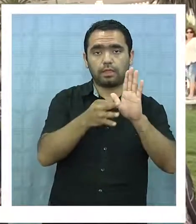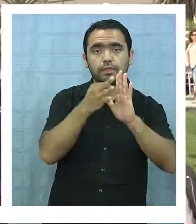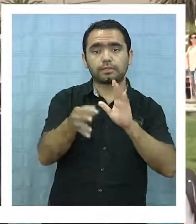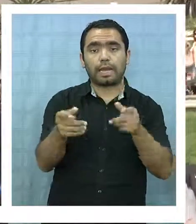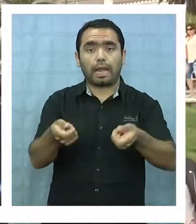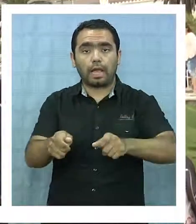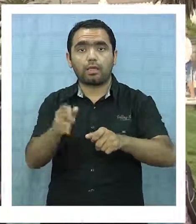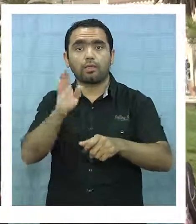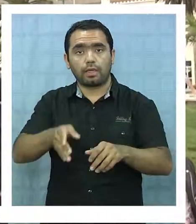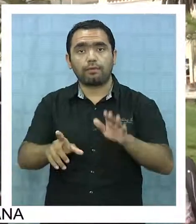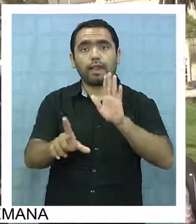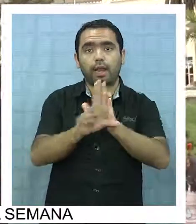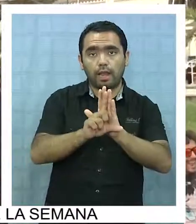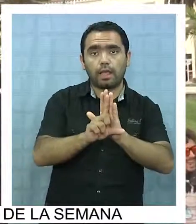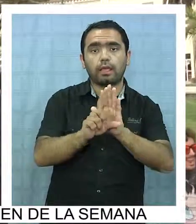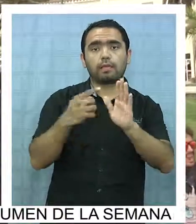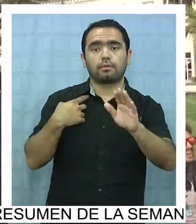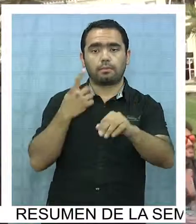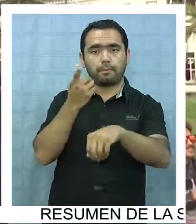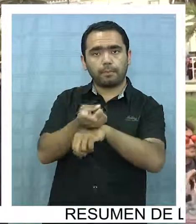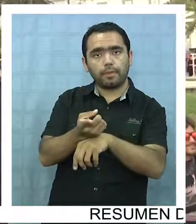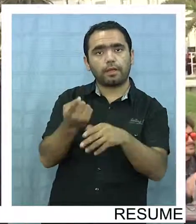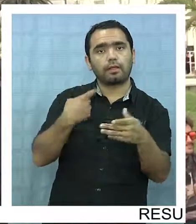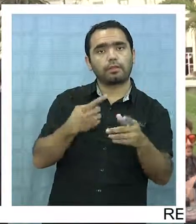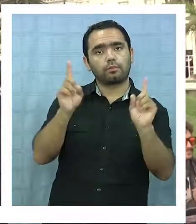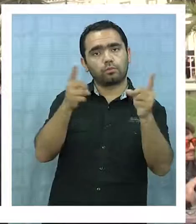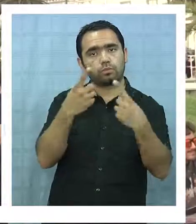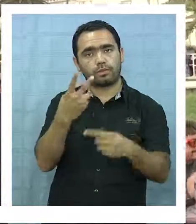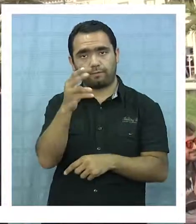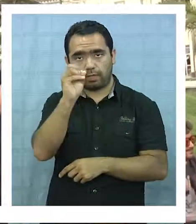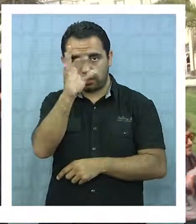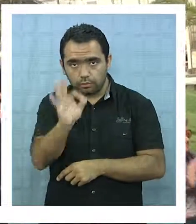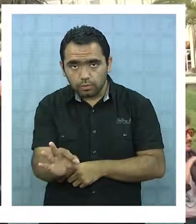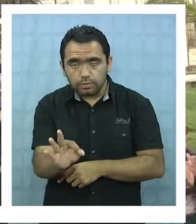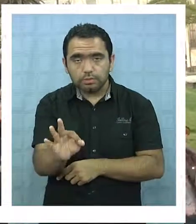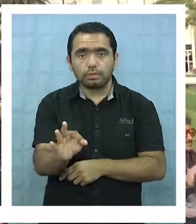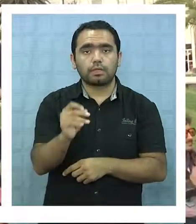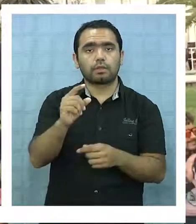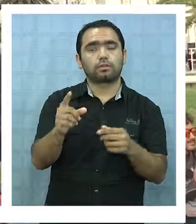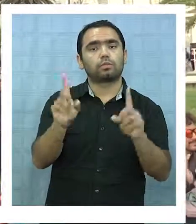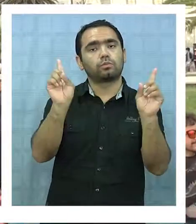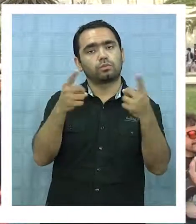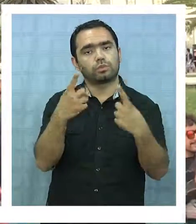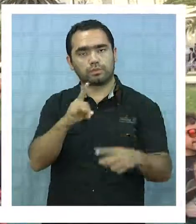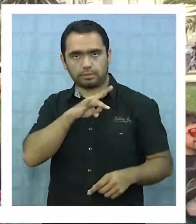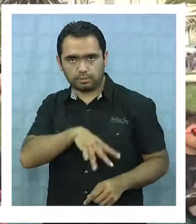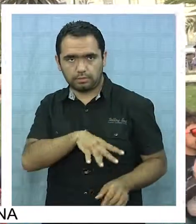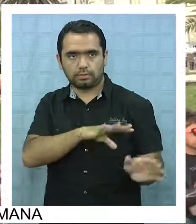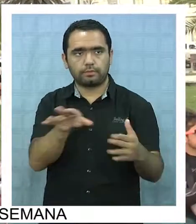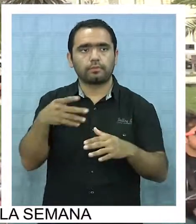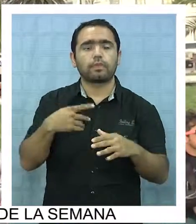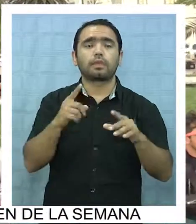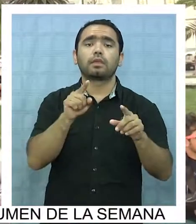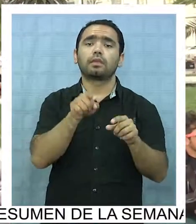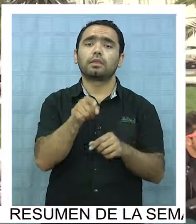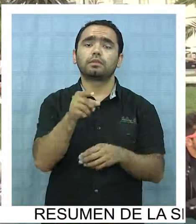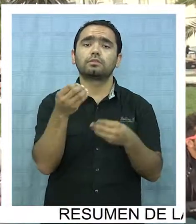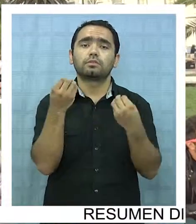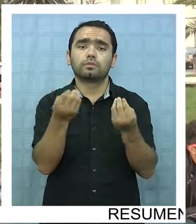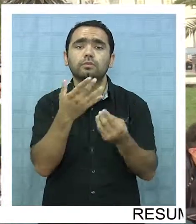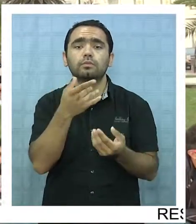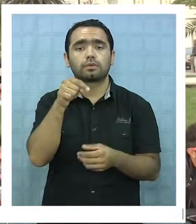Ahora, en Iquique los locales o los lugares son muy pocos y eso es muy difícil de contrarrestar, porque a veces uno tiene que tocar